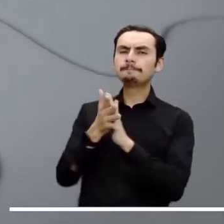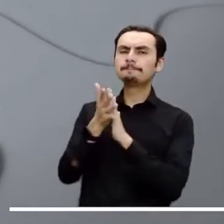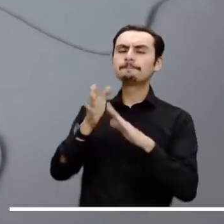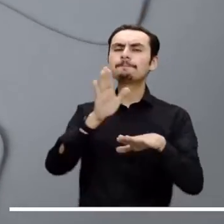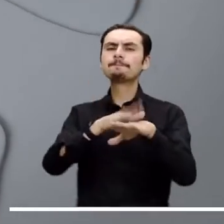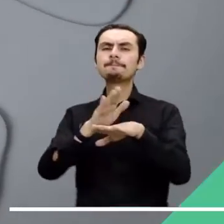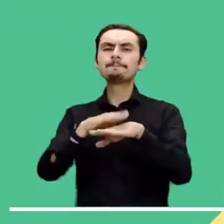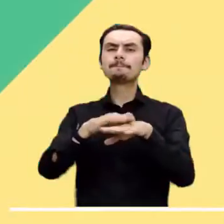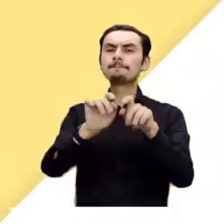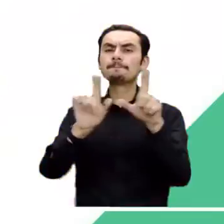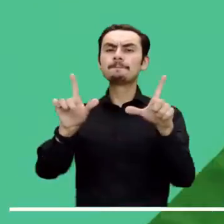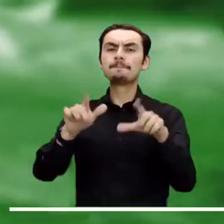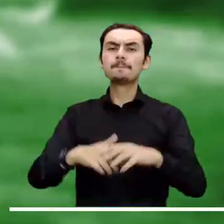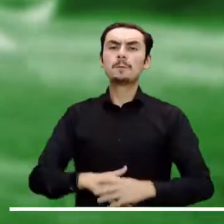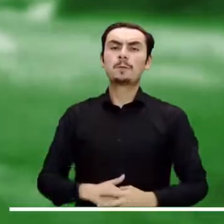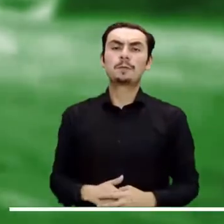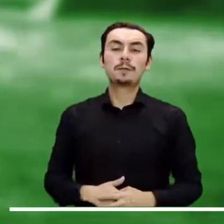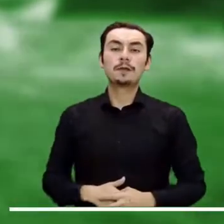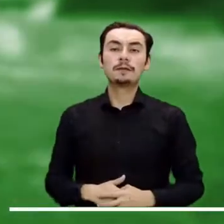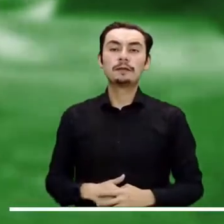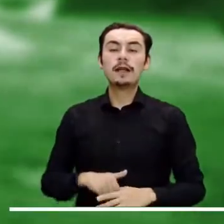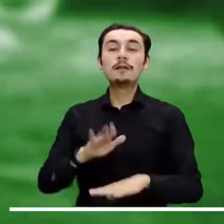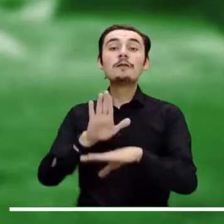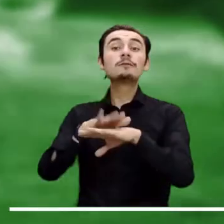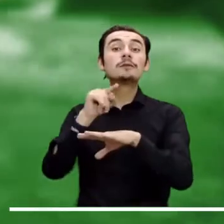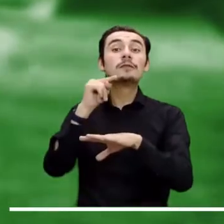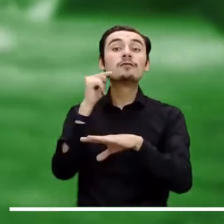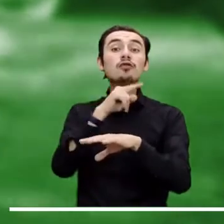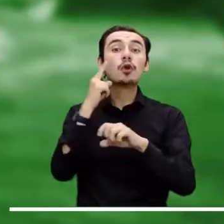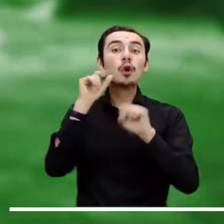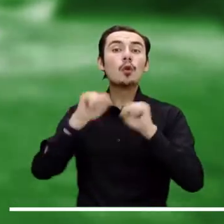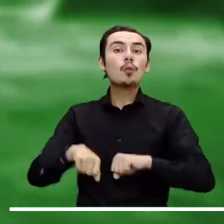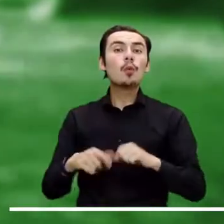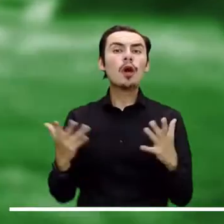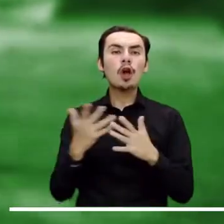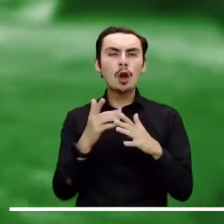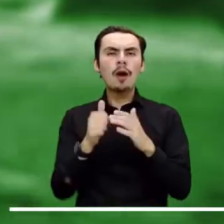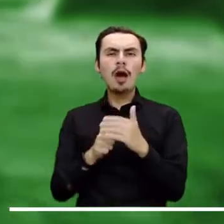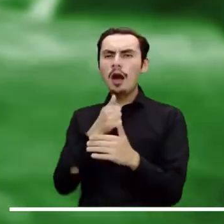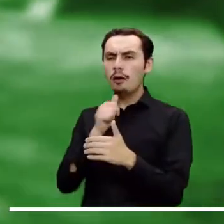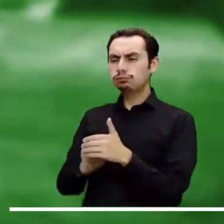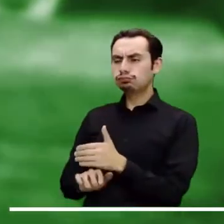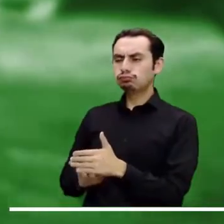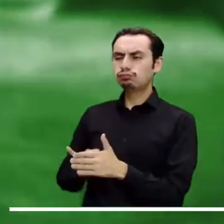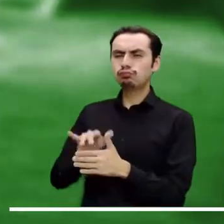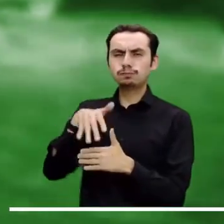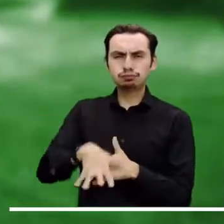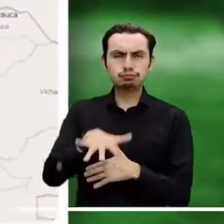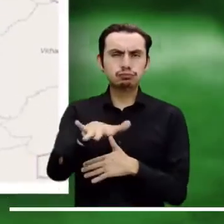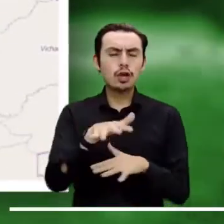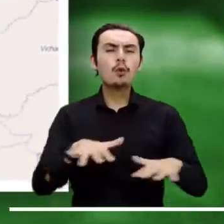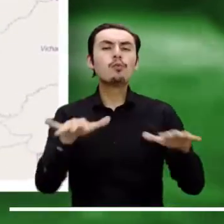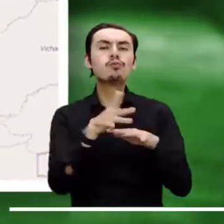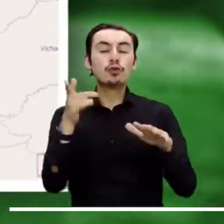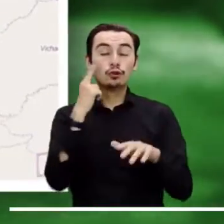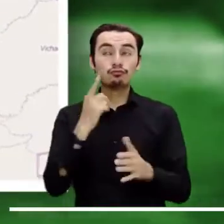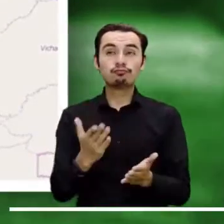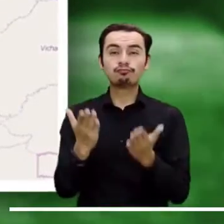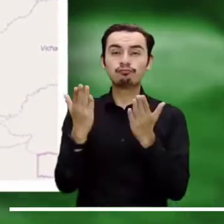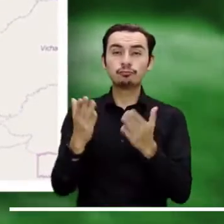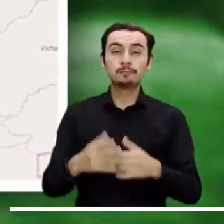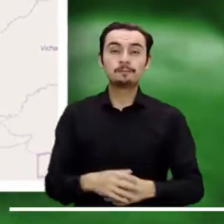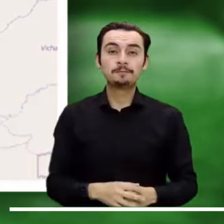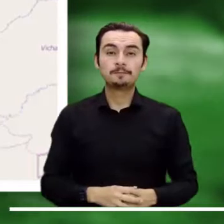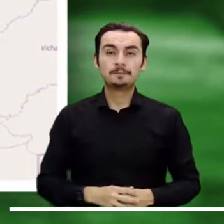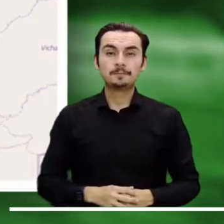A continuación les presentamos las alertas que se encuentran activas. Alerta roja por probabilidad de crecientes súbitas en la